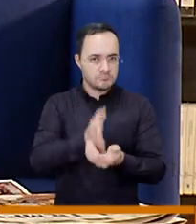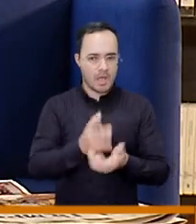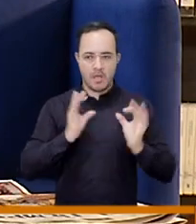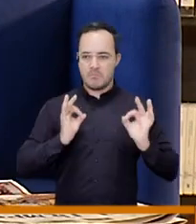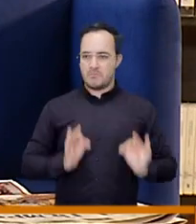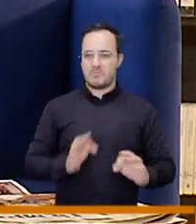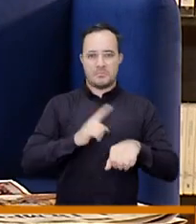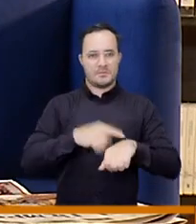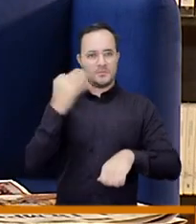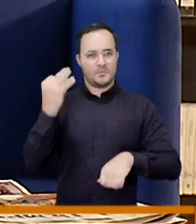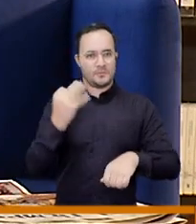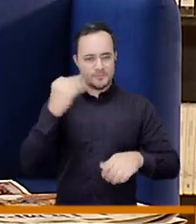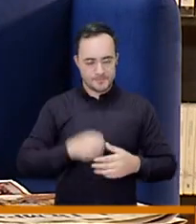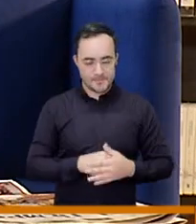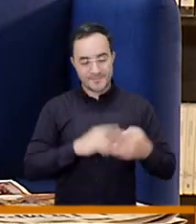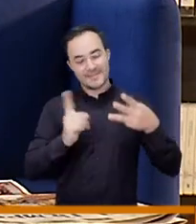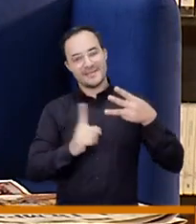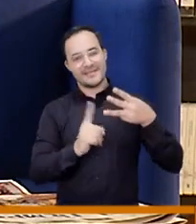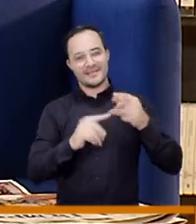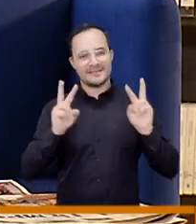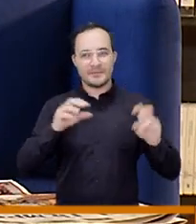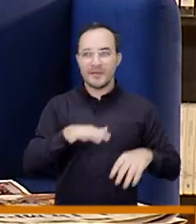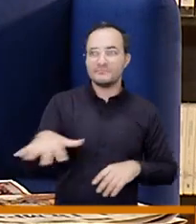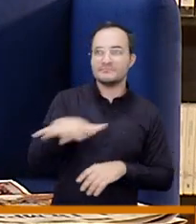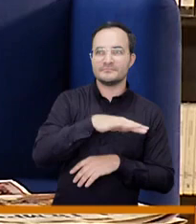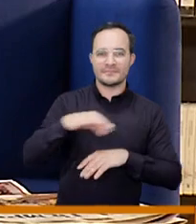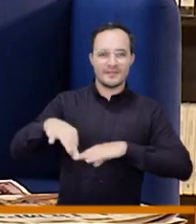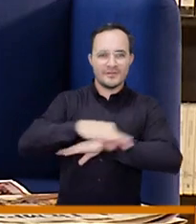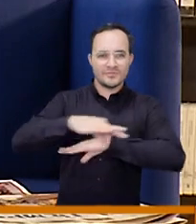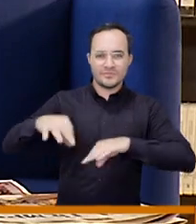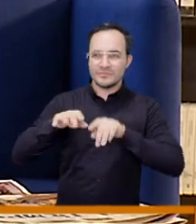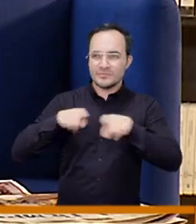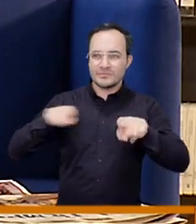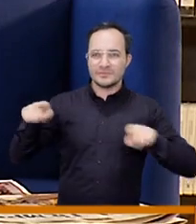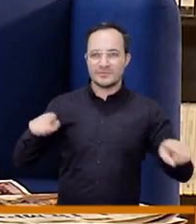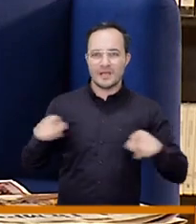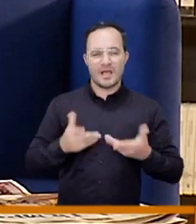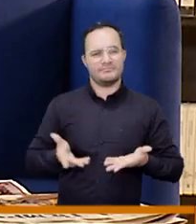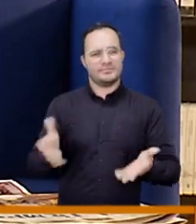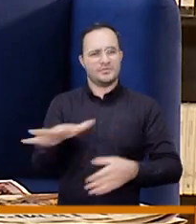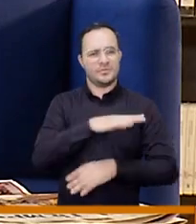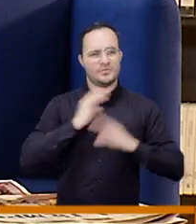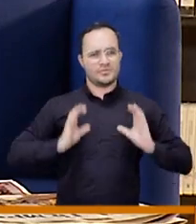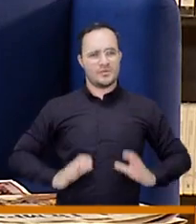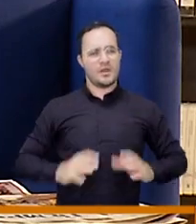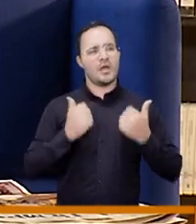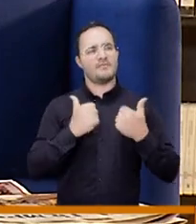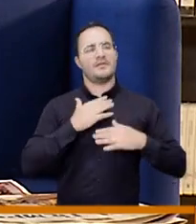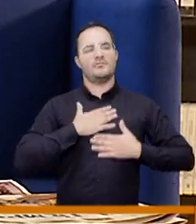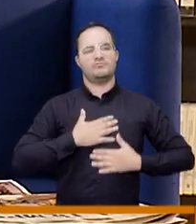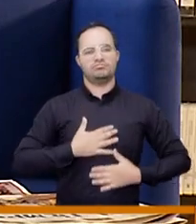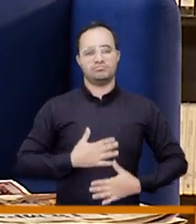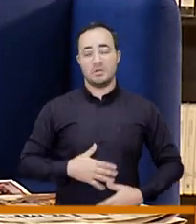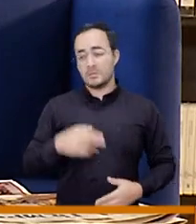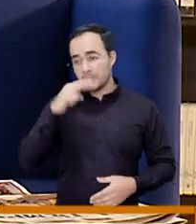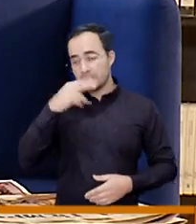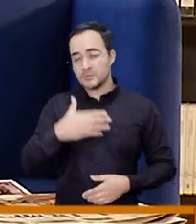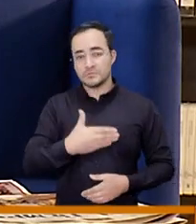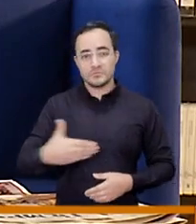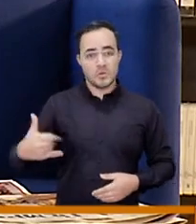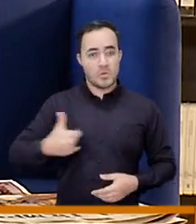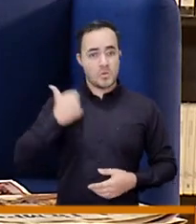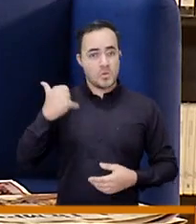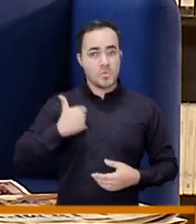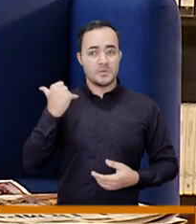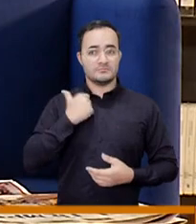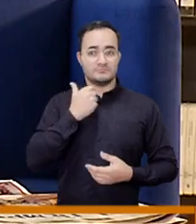tercero que lo mencionaba ahorita es la infraestructura pública en servicio de la comunidad para que esto tenga un impacto social para que los niños jóvenes